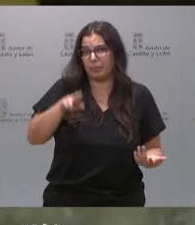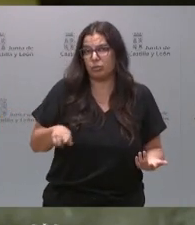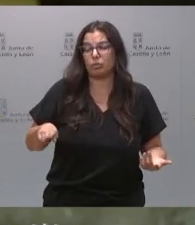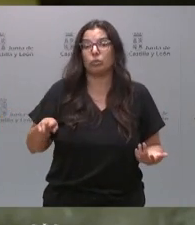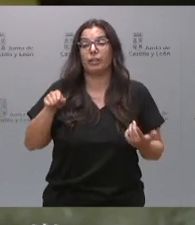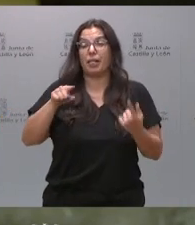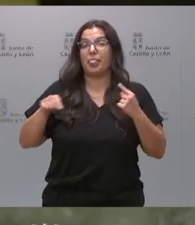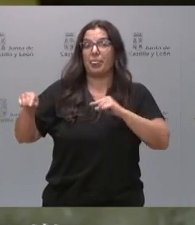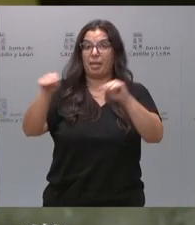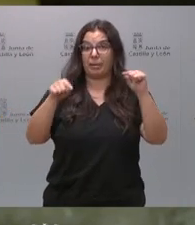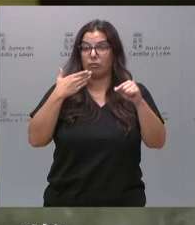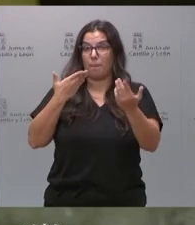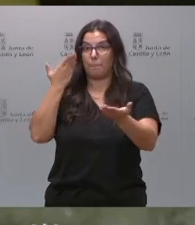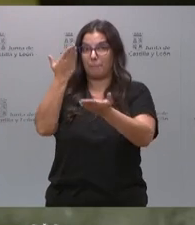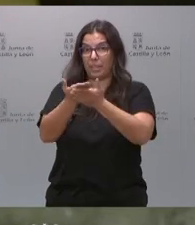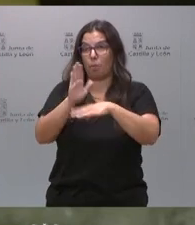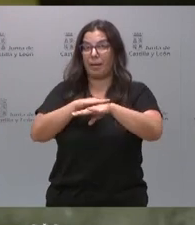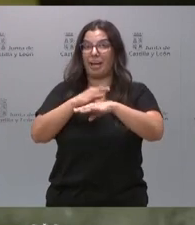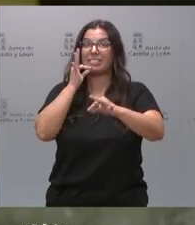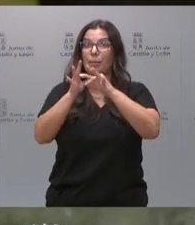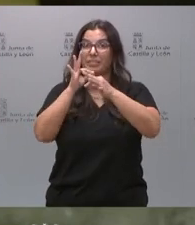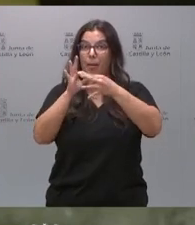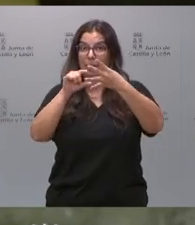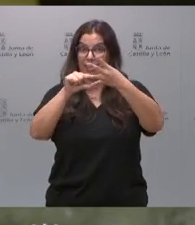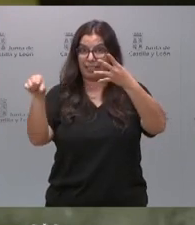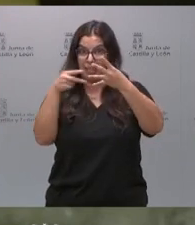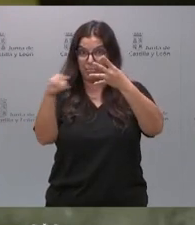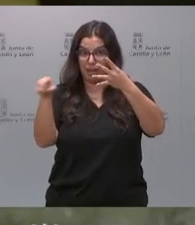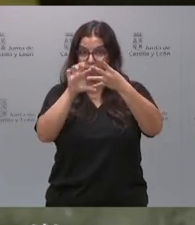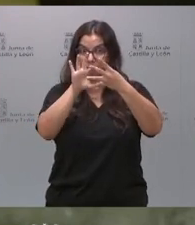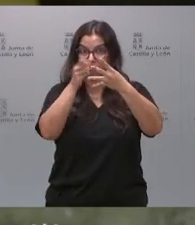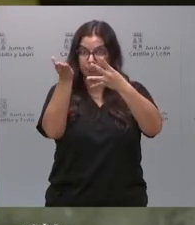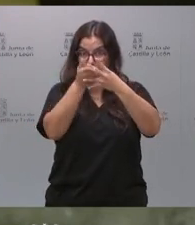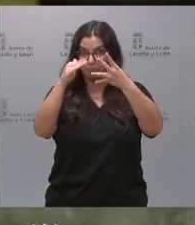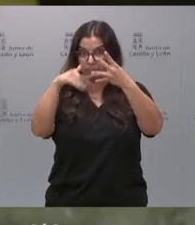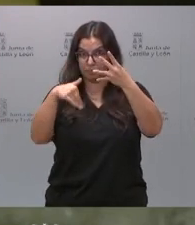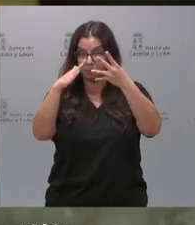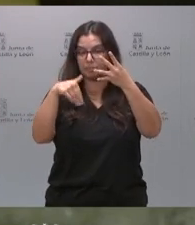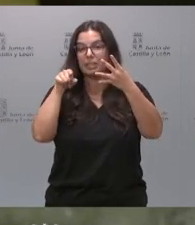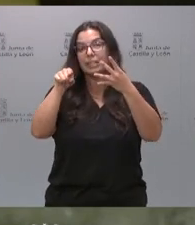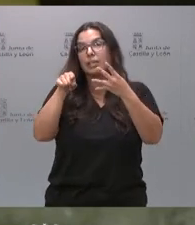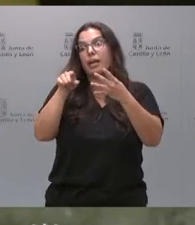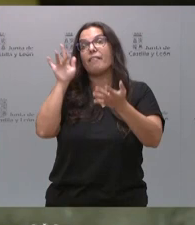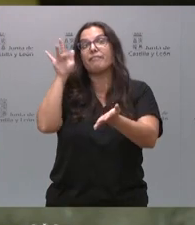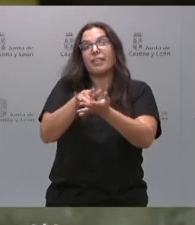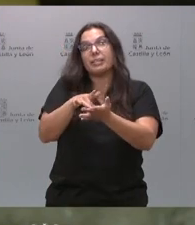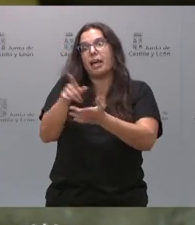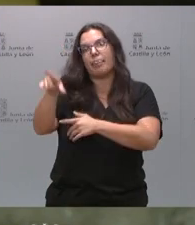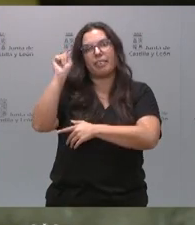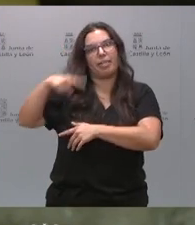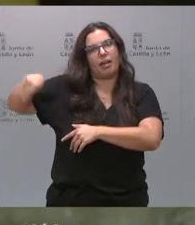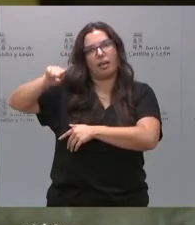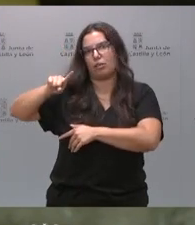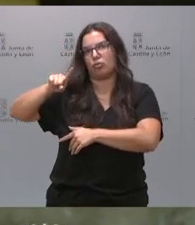ese debate lo solicitaré en la segunda quincena de septiembre y a partir de ahí la fecha la eligen las Cortes de